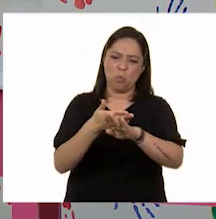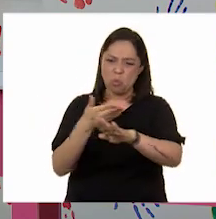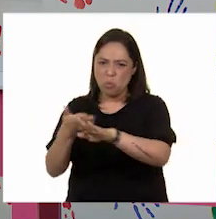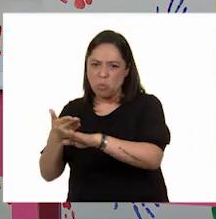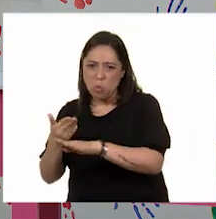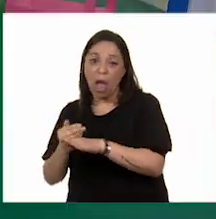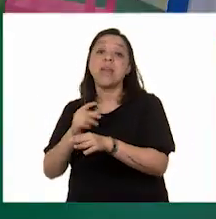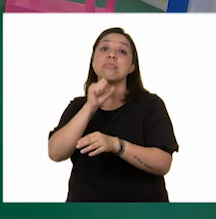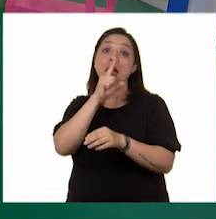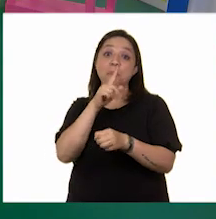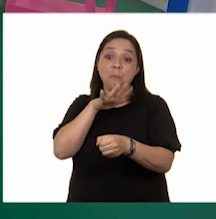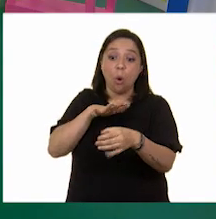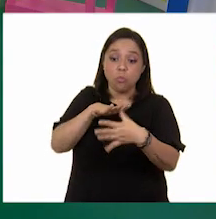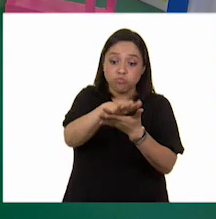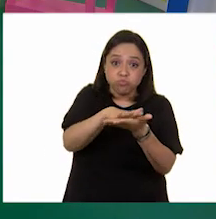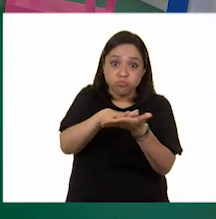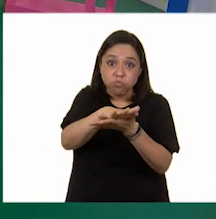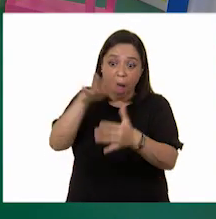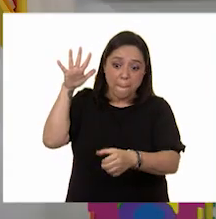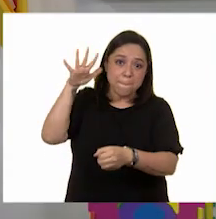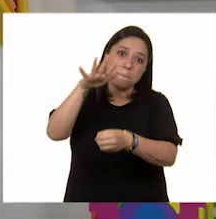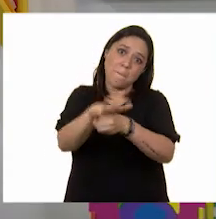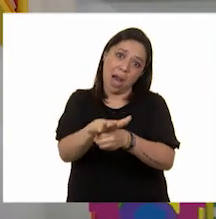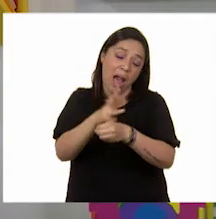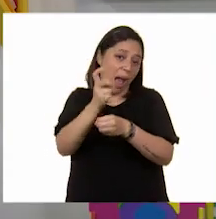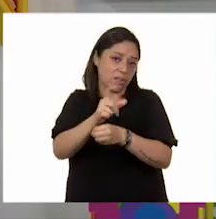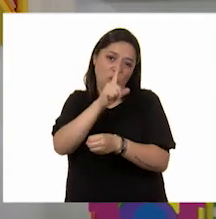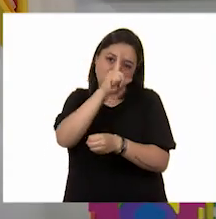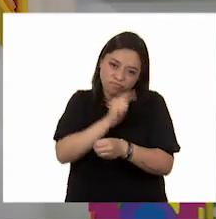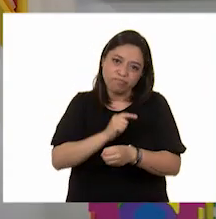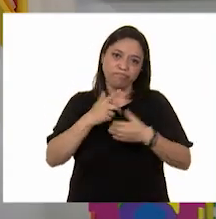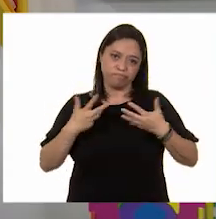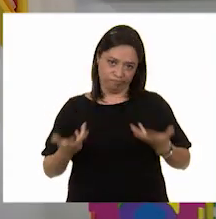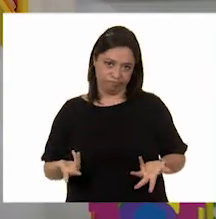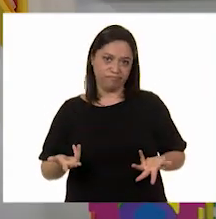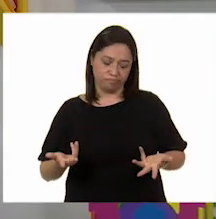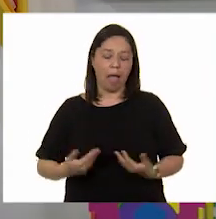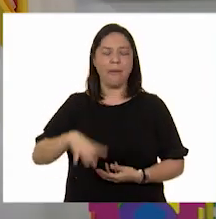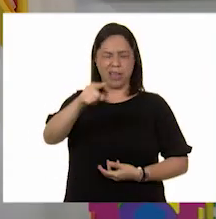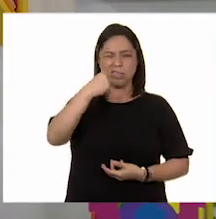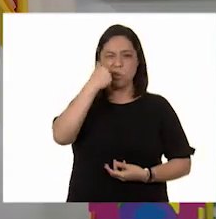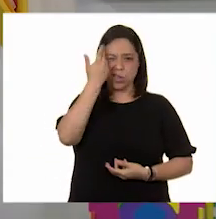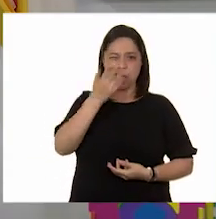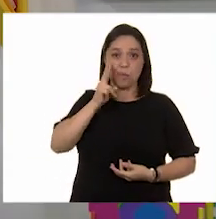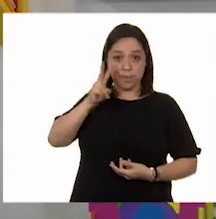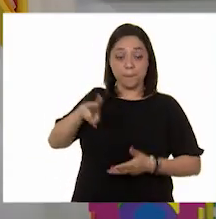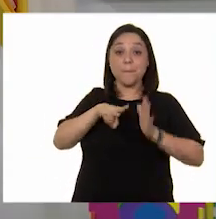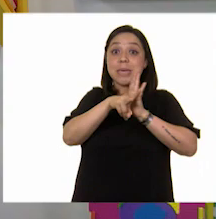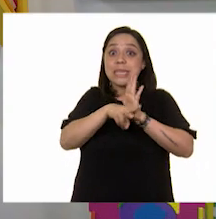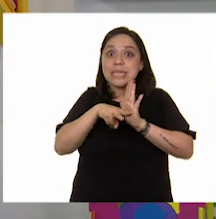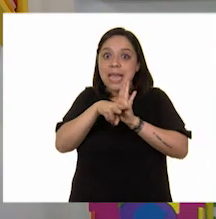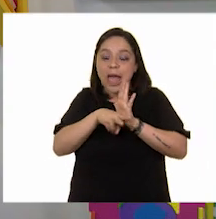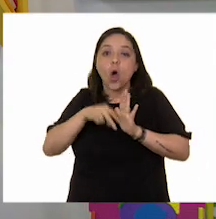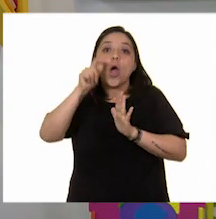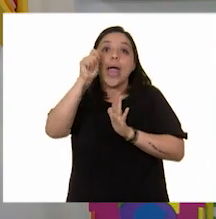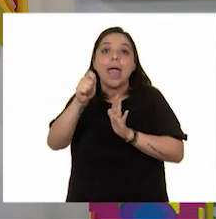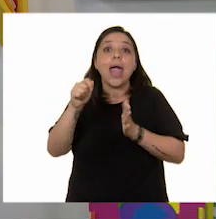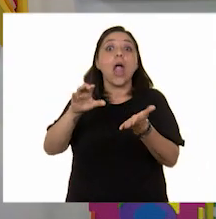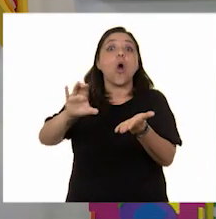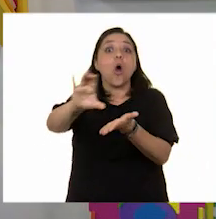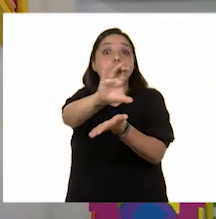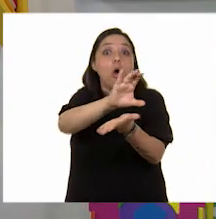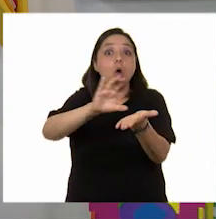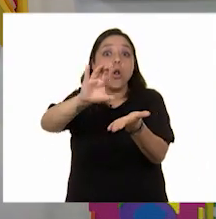dañino. Bueno, yo les quiero compartir este video sobre una colonia que está reciclando todos sus